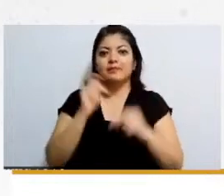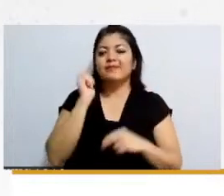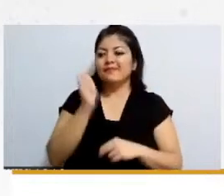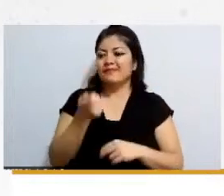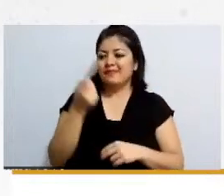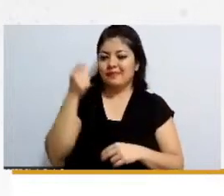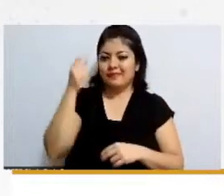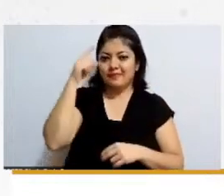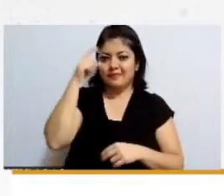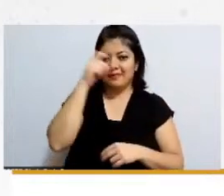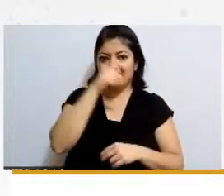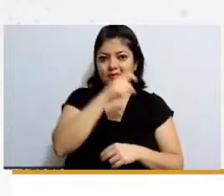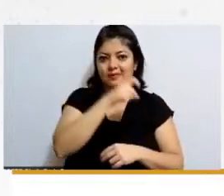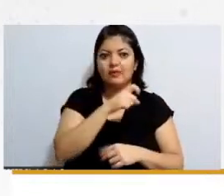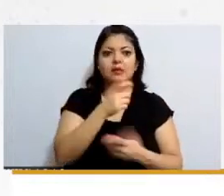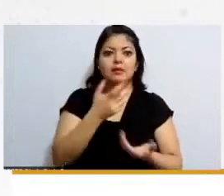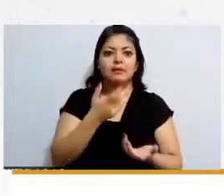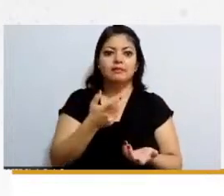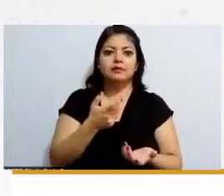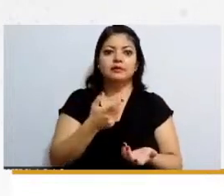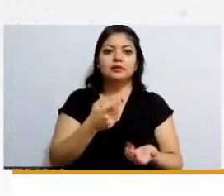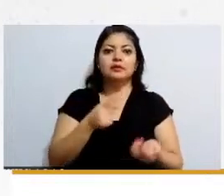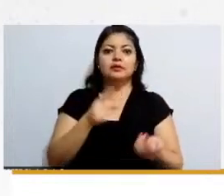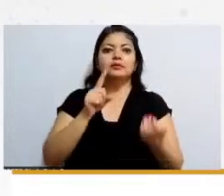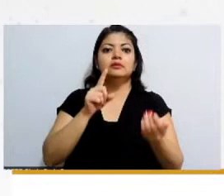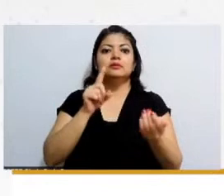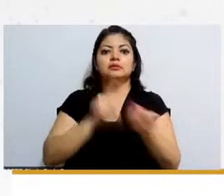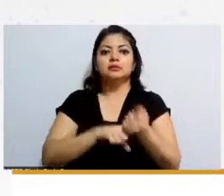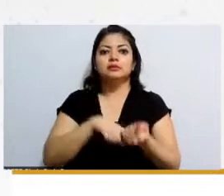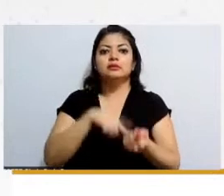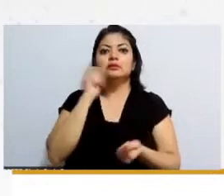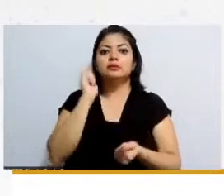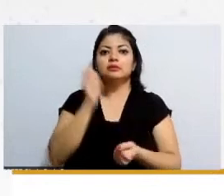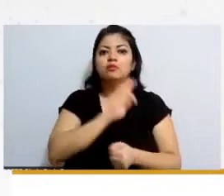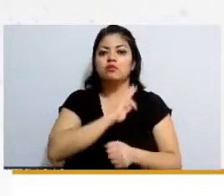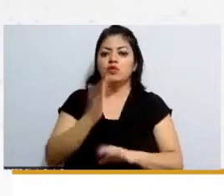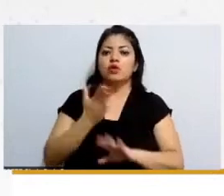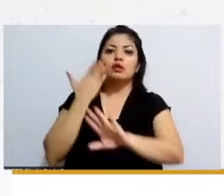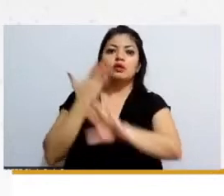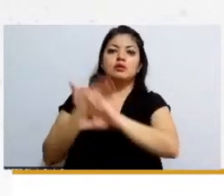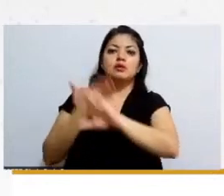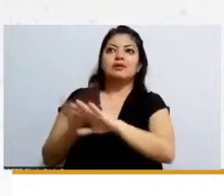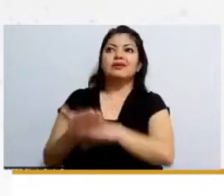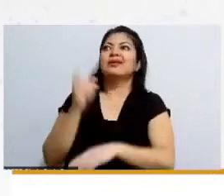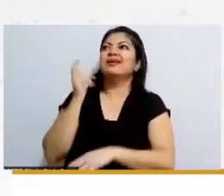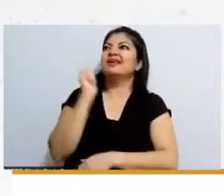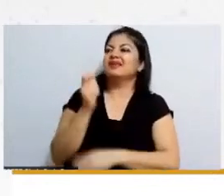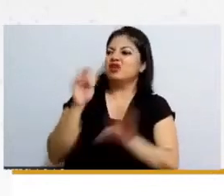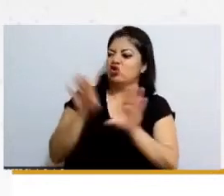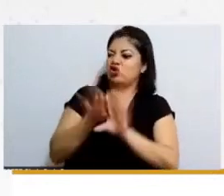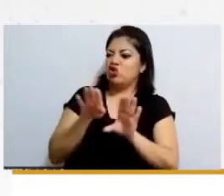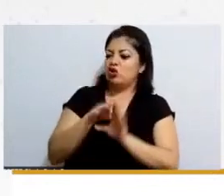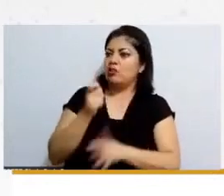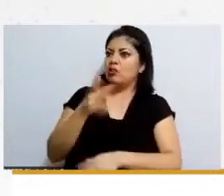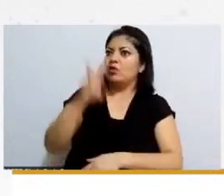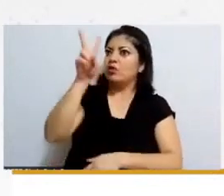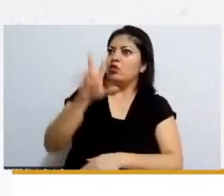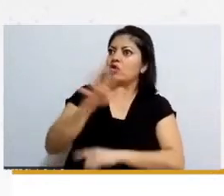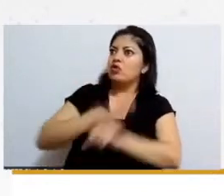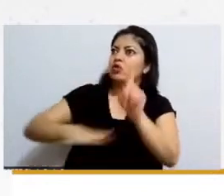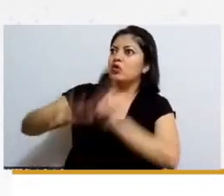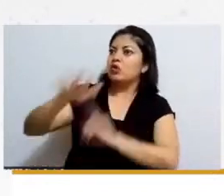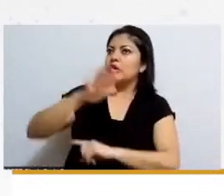se pueda llegar a atacar una realidad social muy particular y